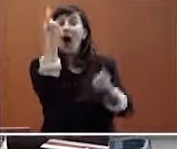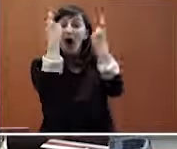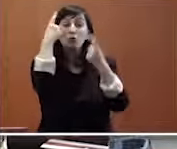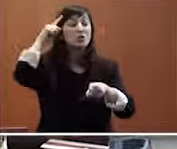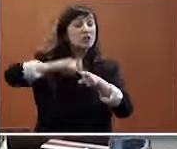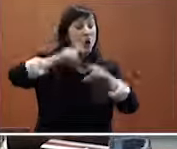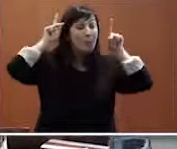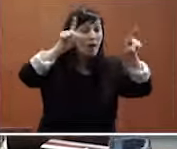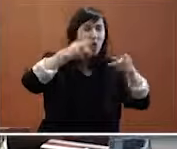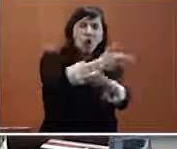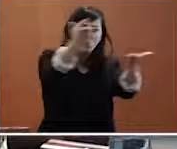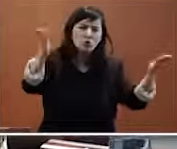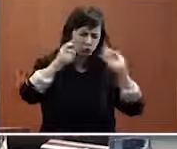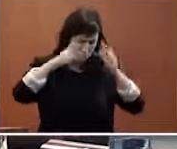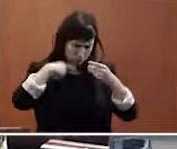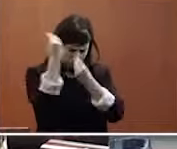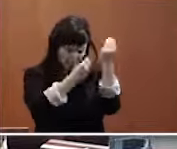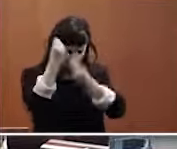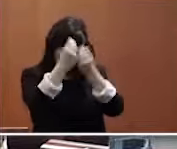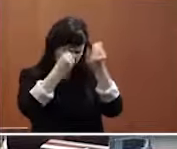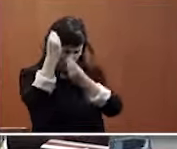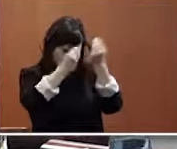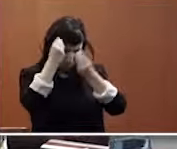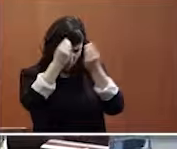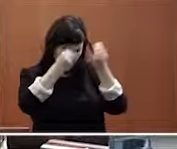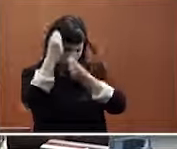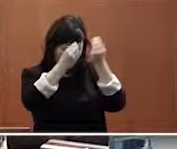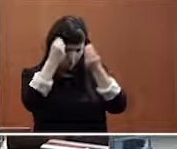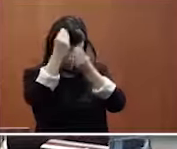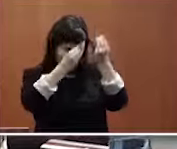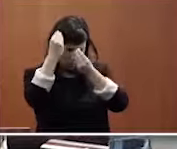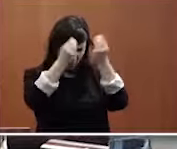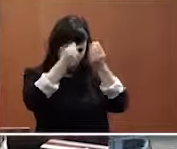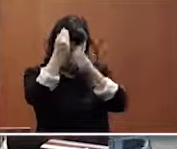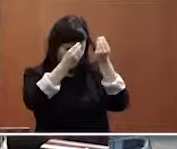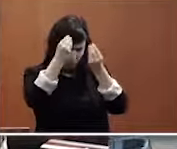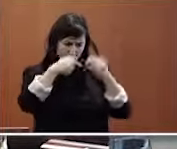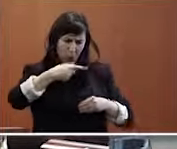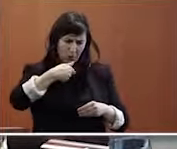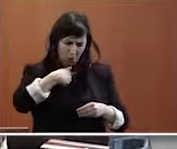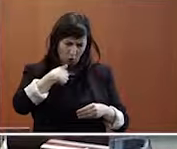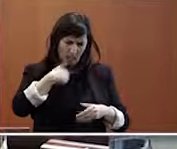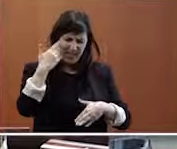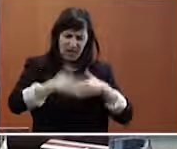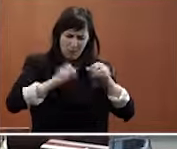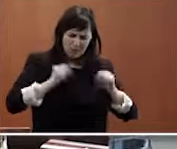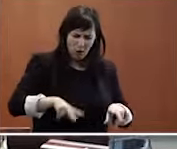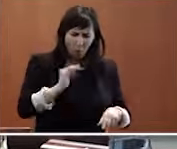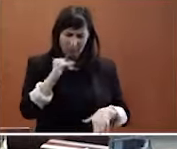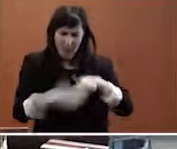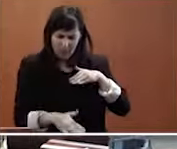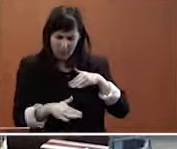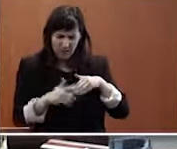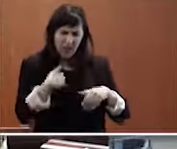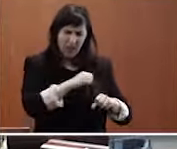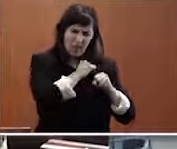cuestionaran sobre o papel de que todos ou todas somos o papel de si somos ilimitados ou limitados, si somos